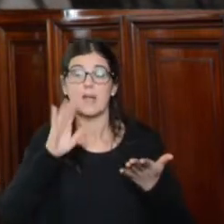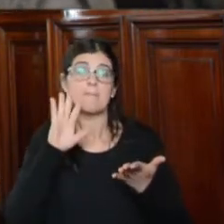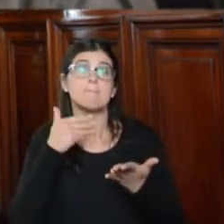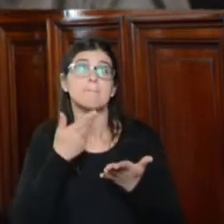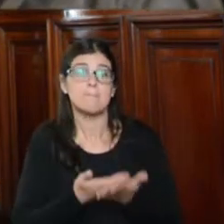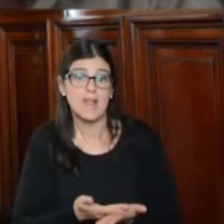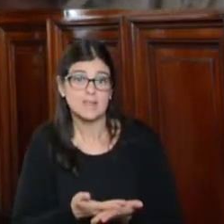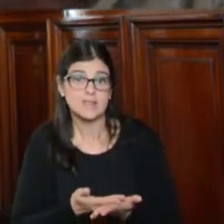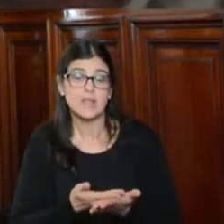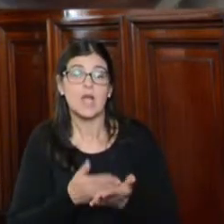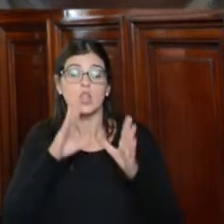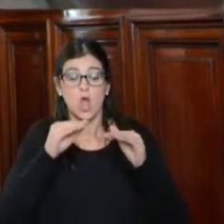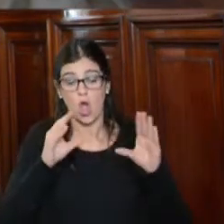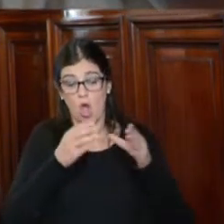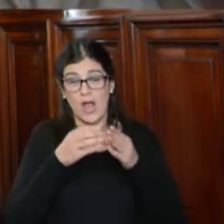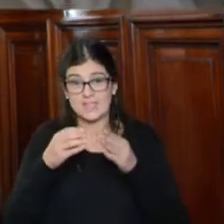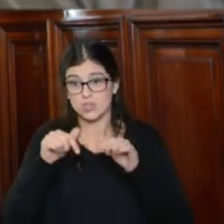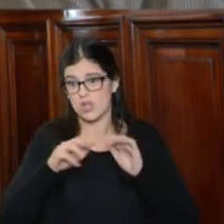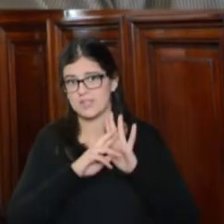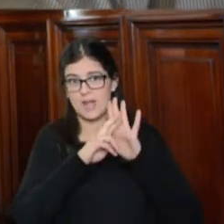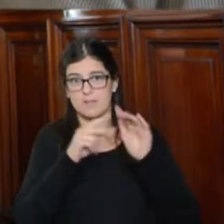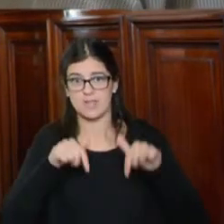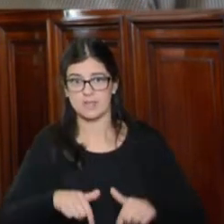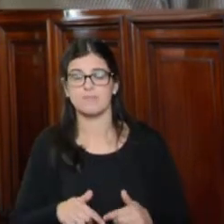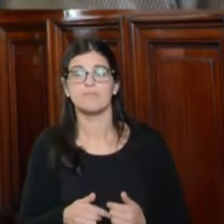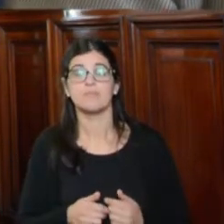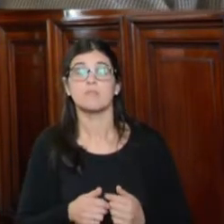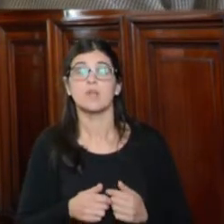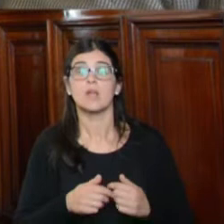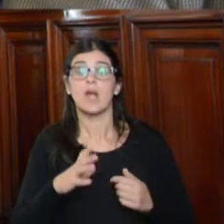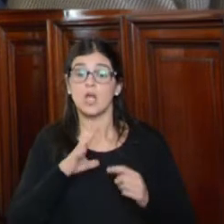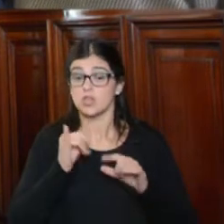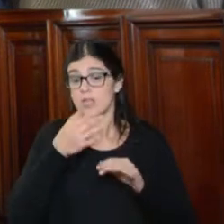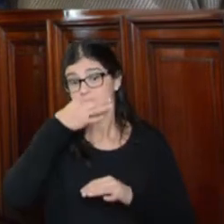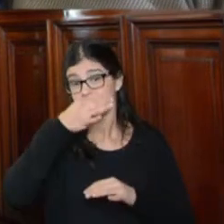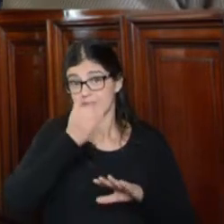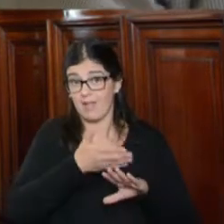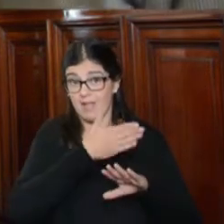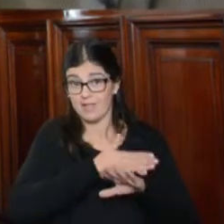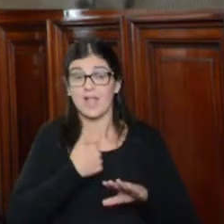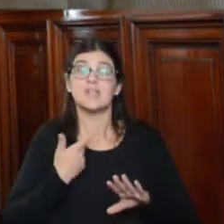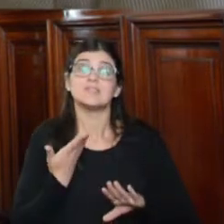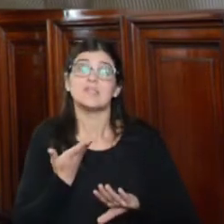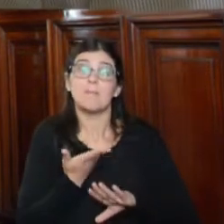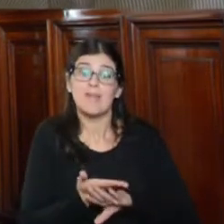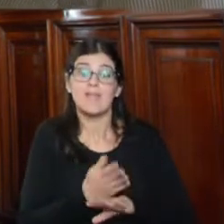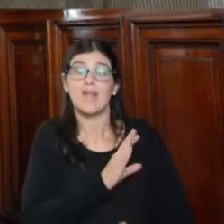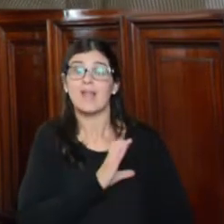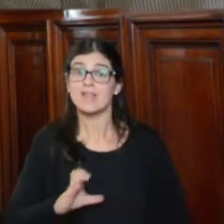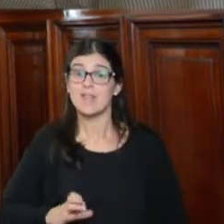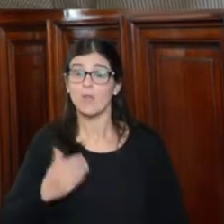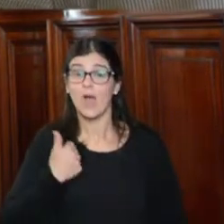plantean todas las organizaciones aquí representadas. En virtud de todo lo expuesto, se solicita que el Estado